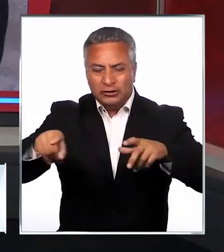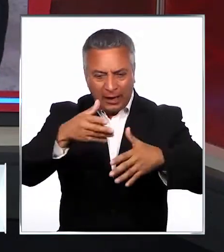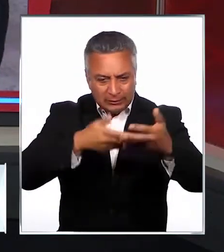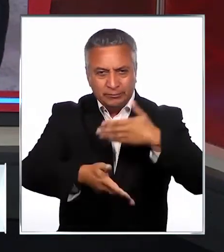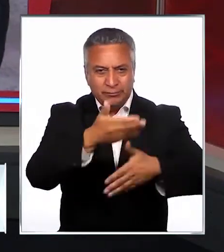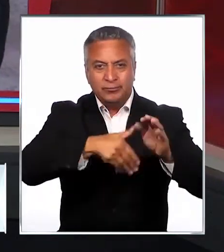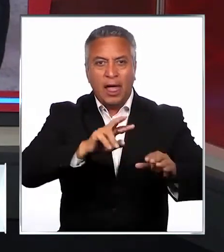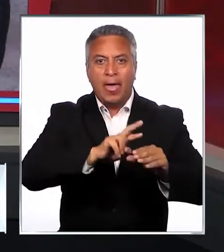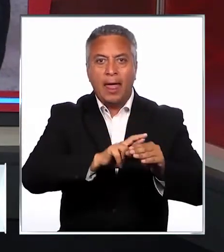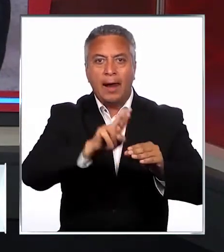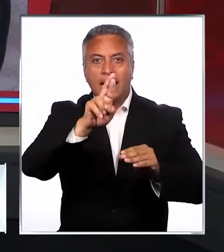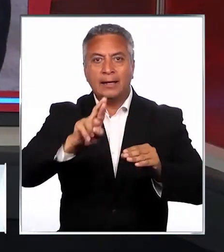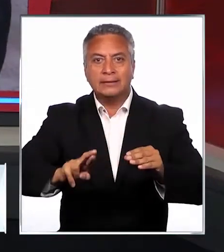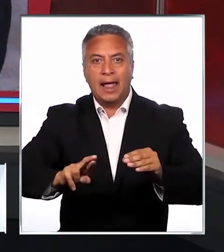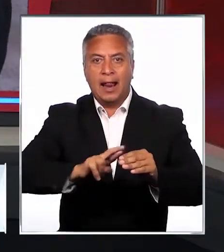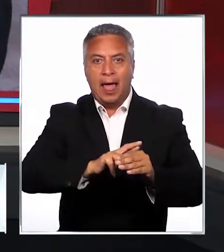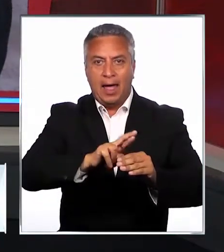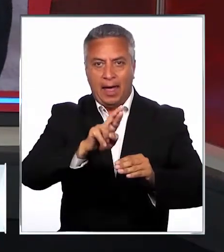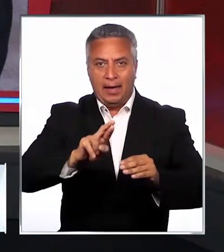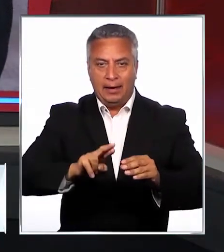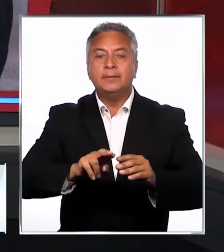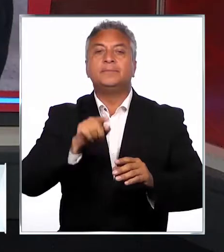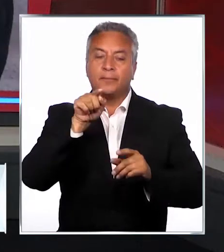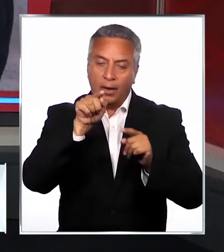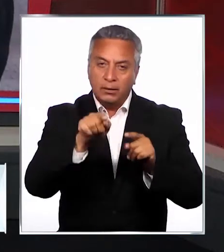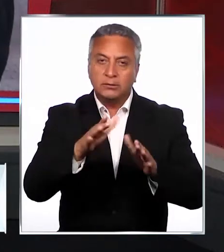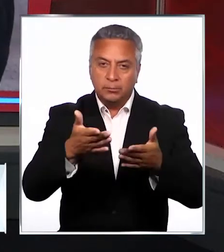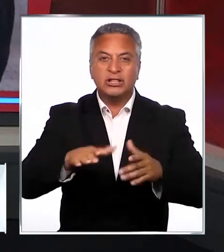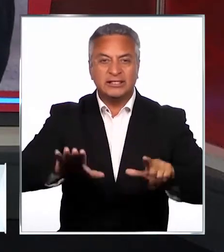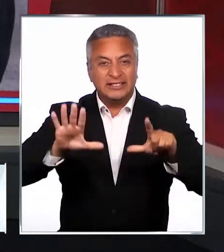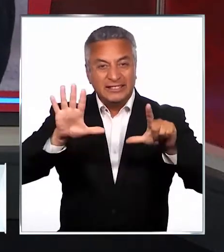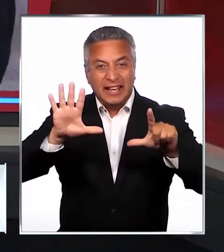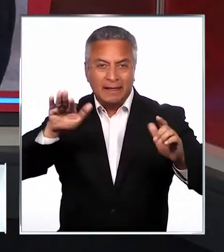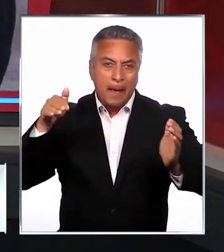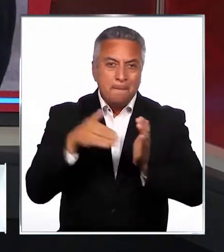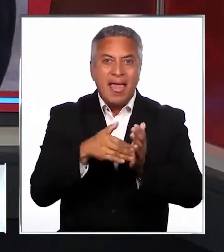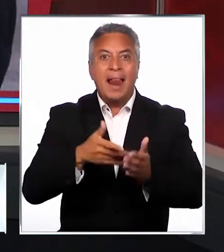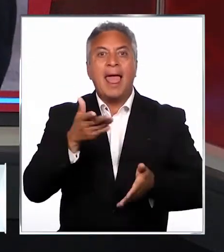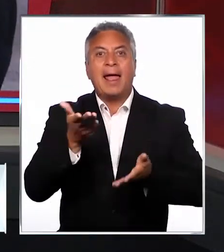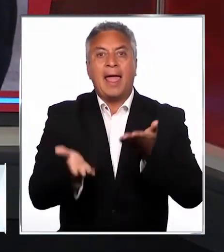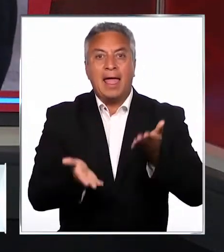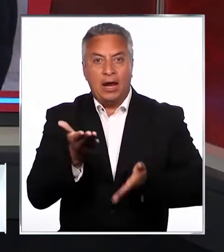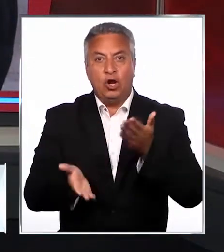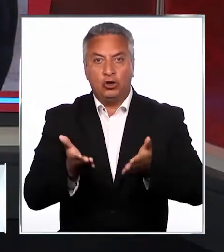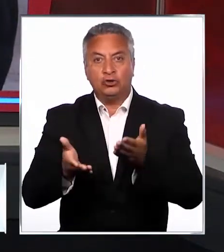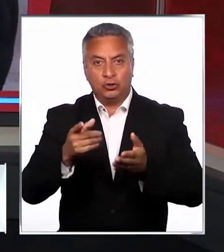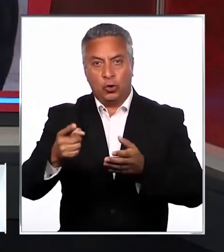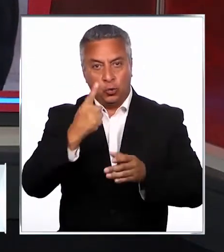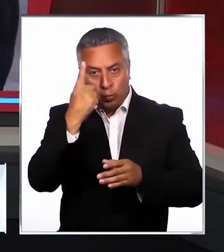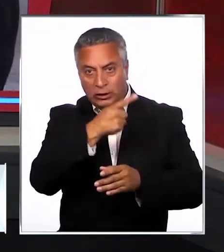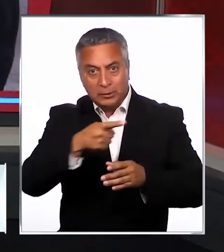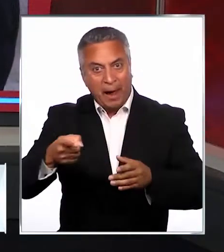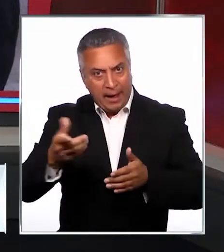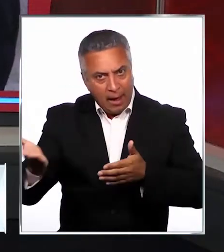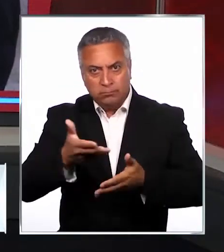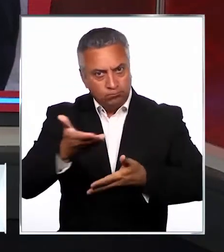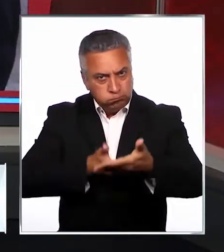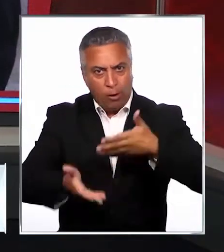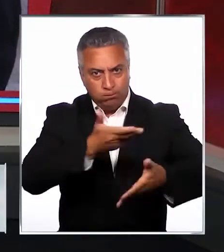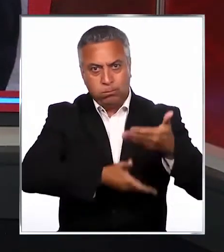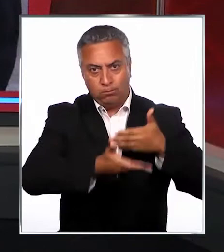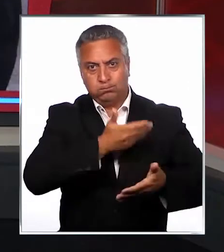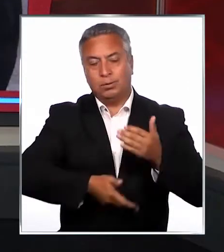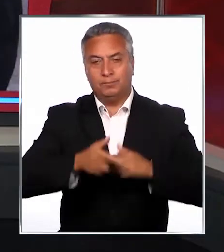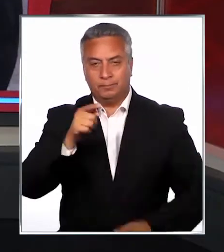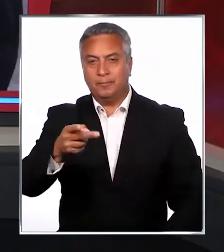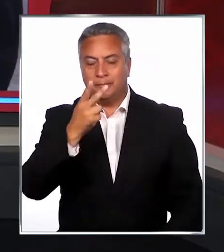continuó funcionando y entregando a las empresas asociadas más de 7 toneladas semanales de desechos reutilizables. La nota es